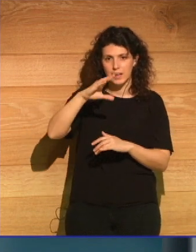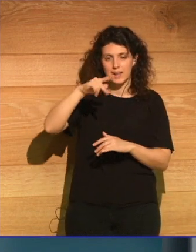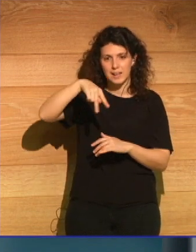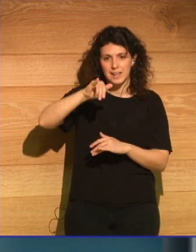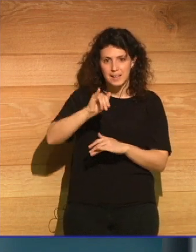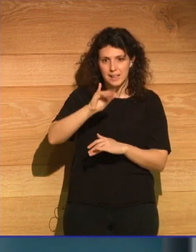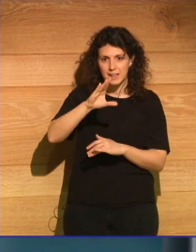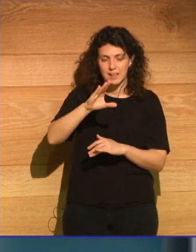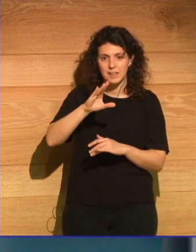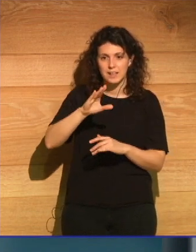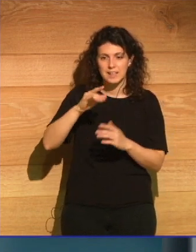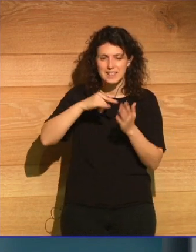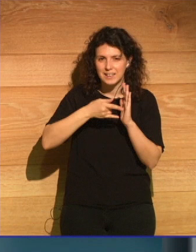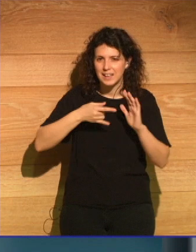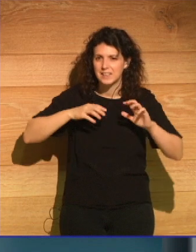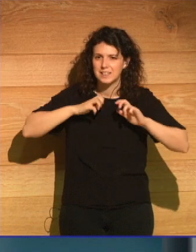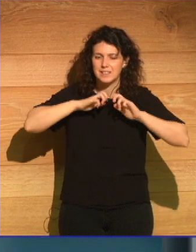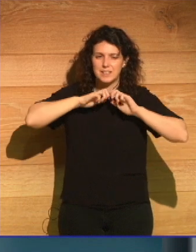lanzamientos de satélites.